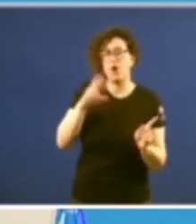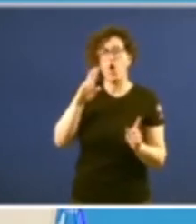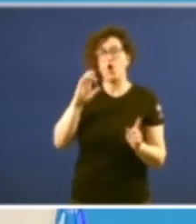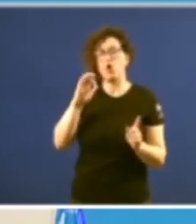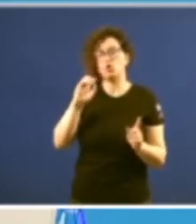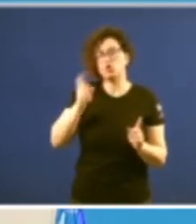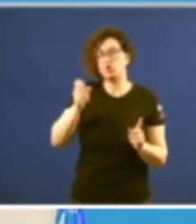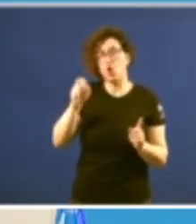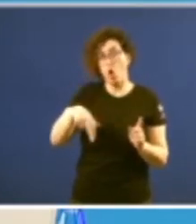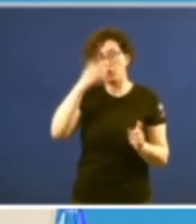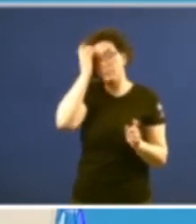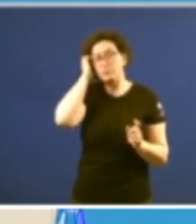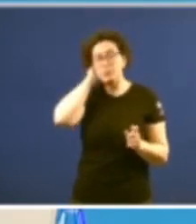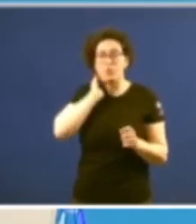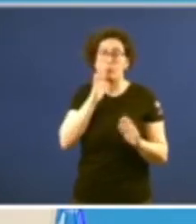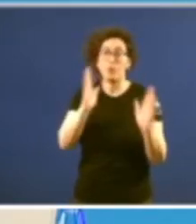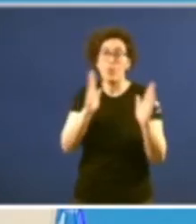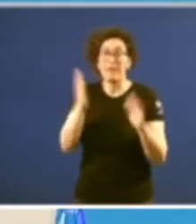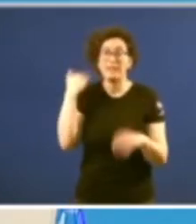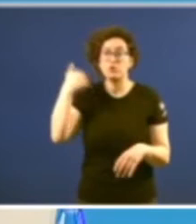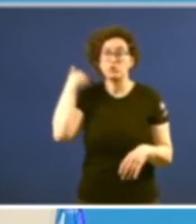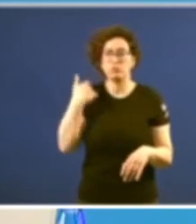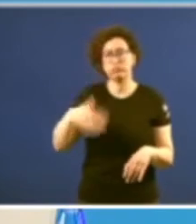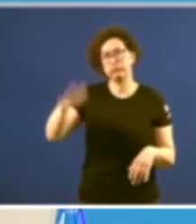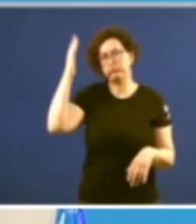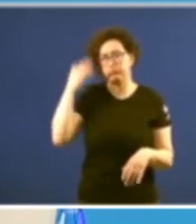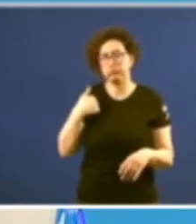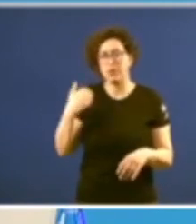a misión de aquel embrionario Parlamento